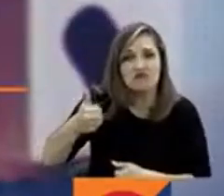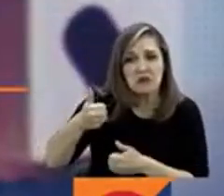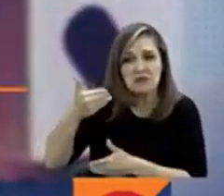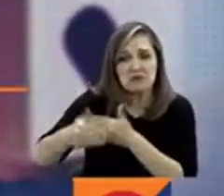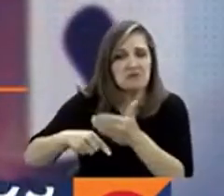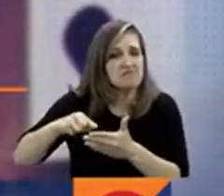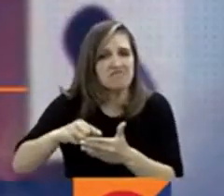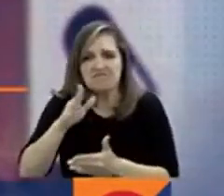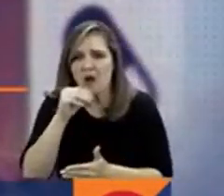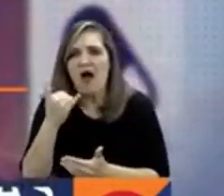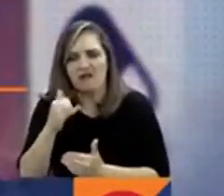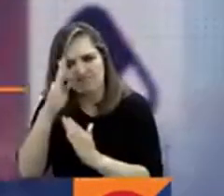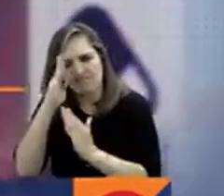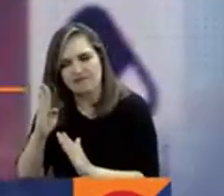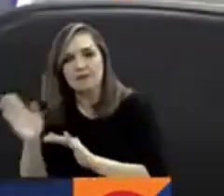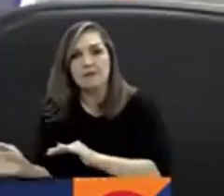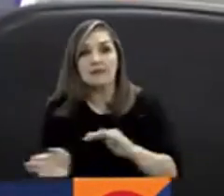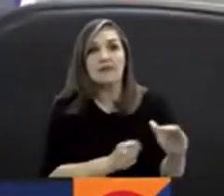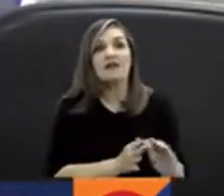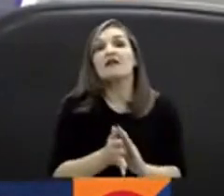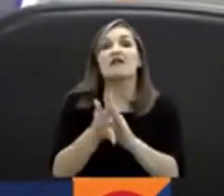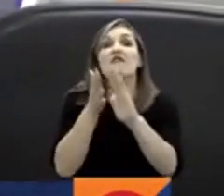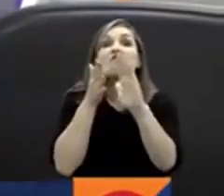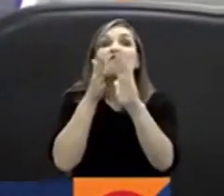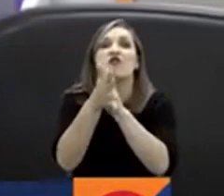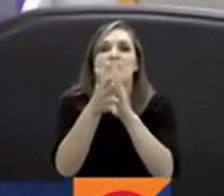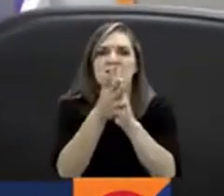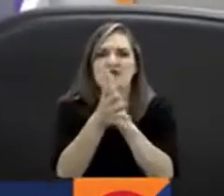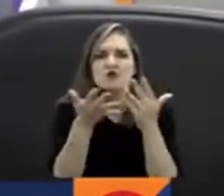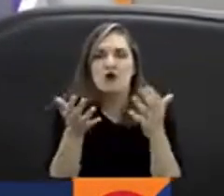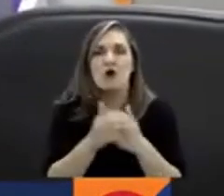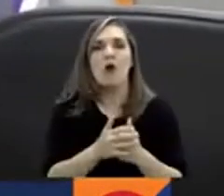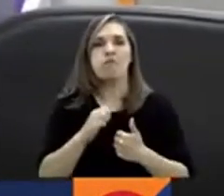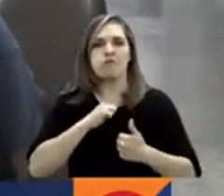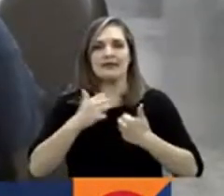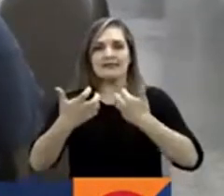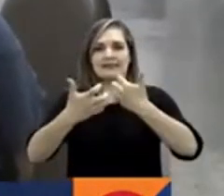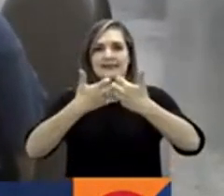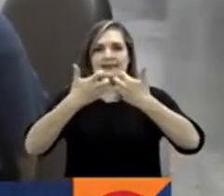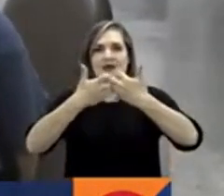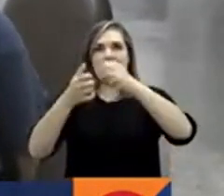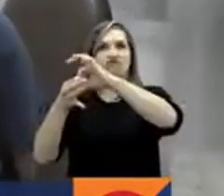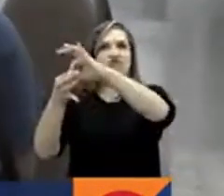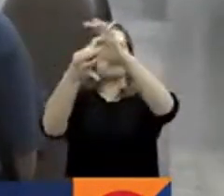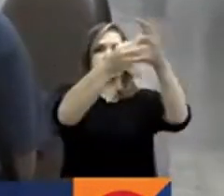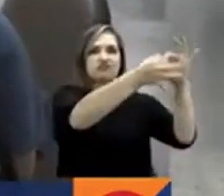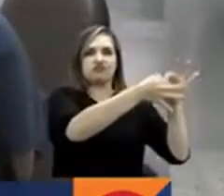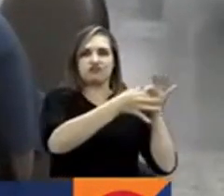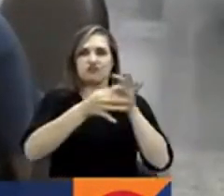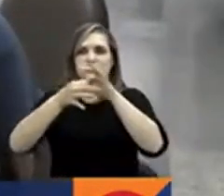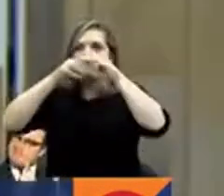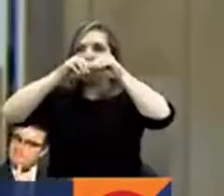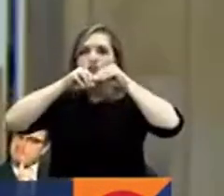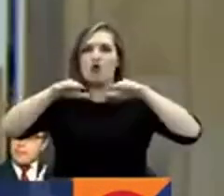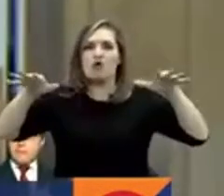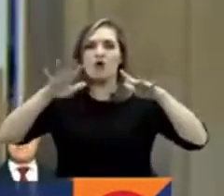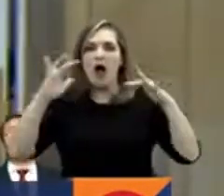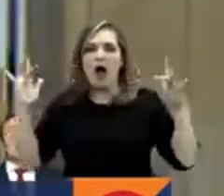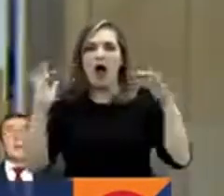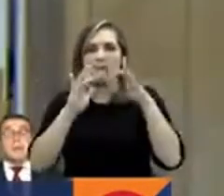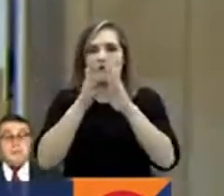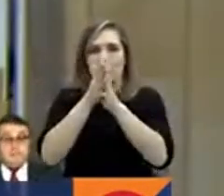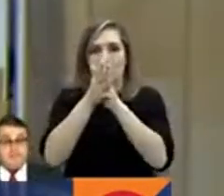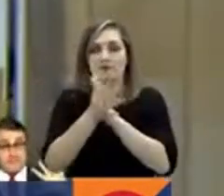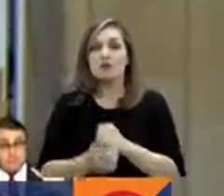Sistema público de información. Crearán un sistema público de información que refleje el manejo de los recursos. Se construirá